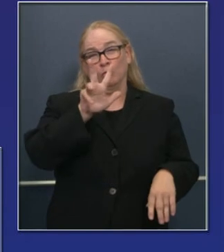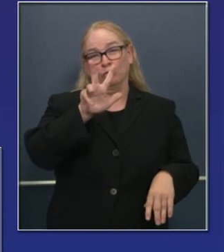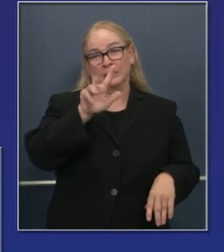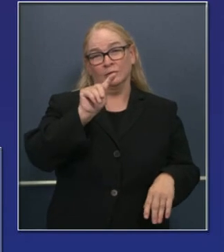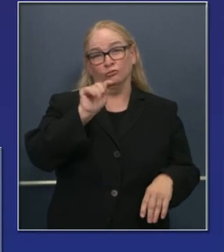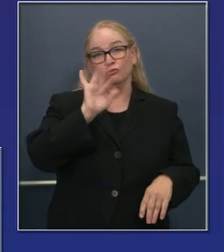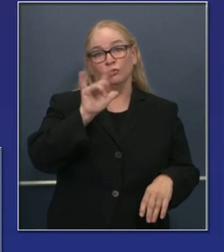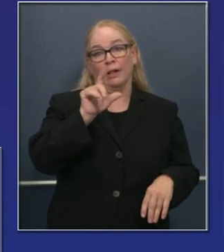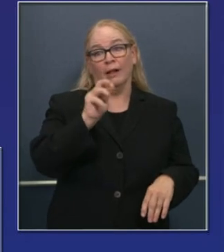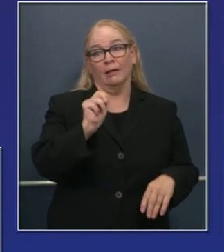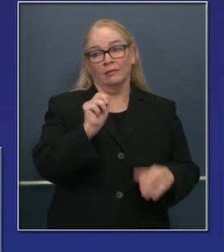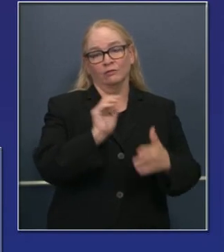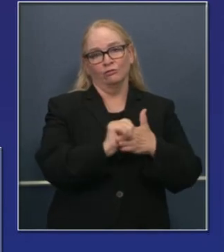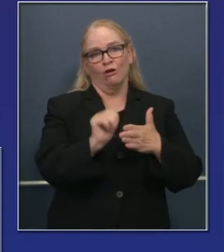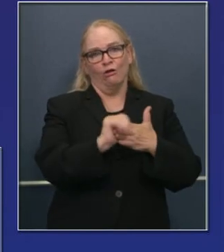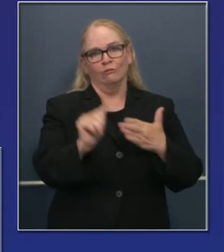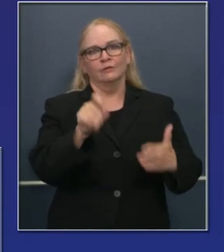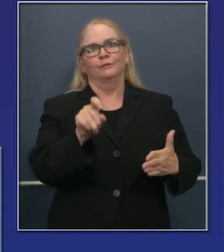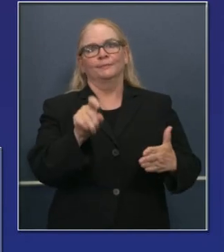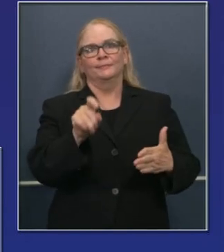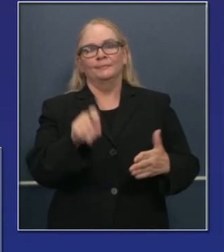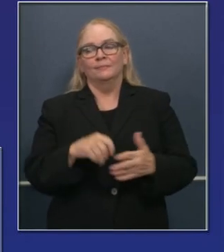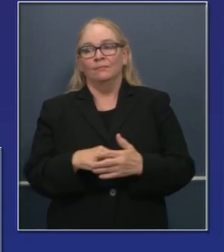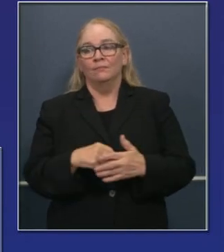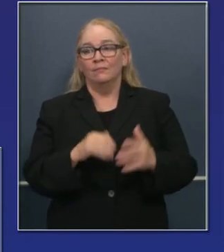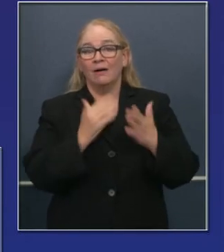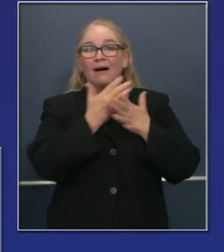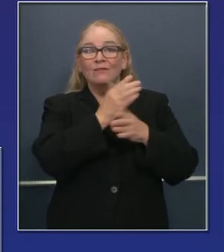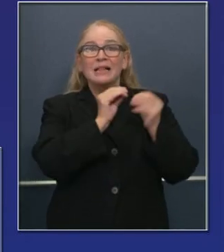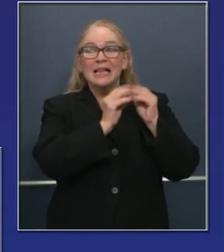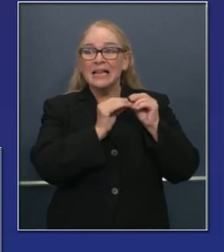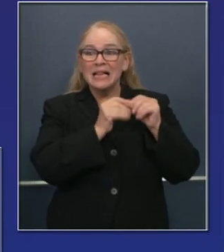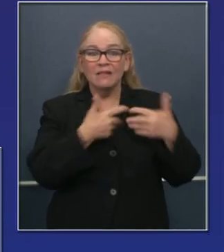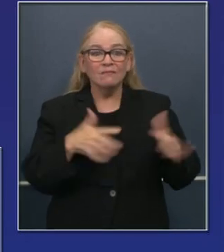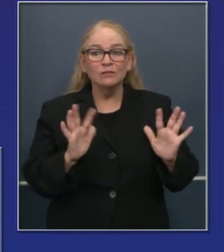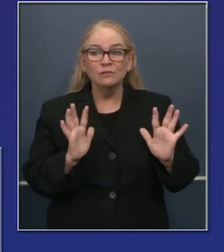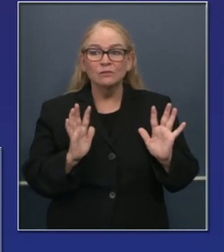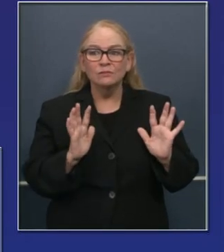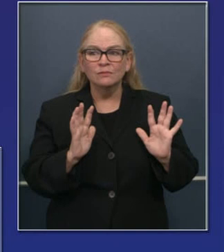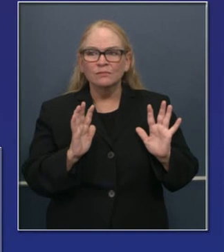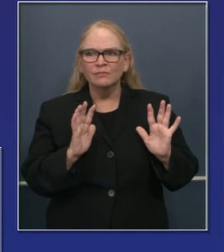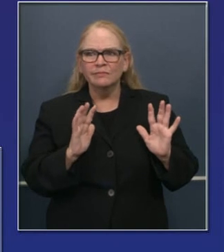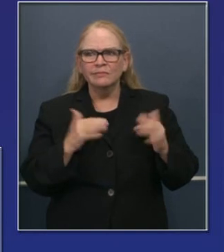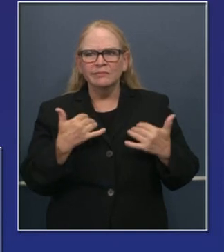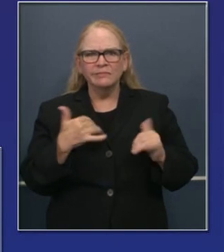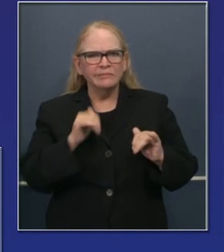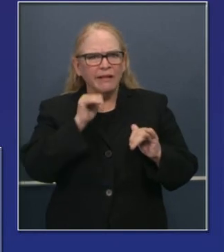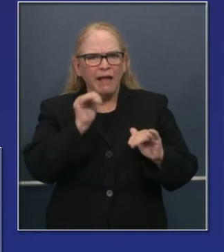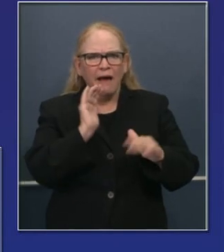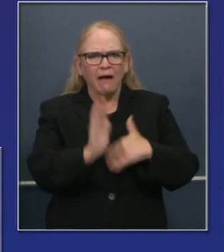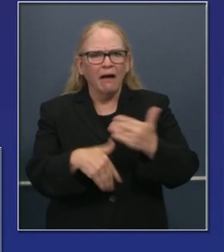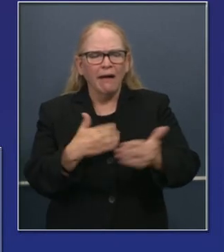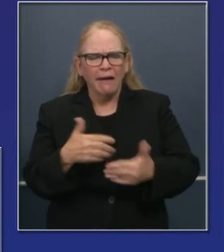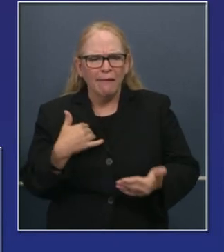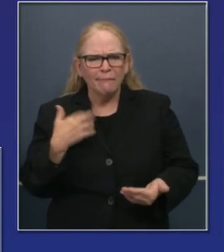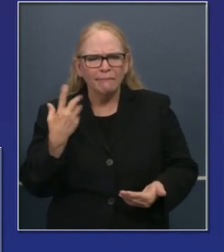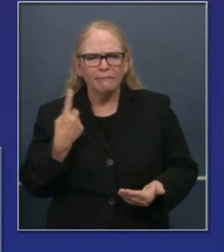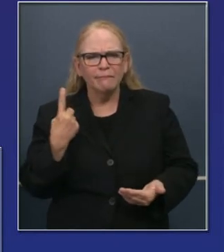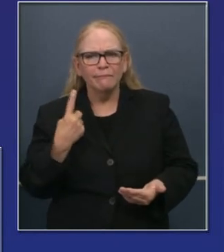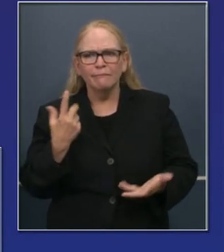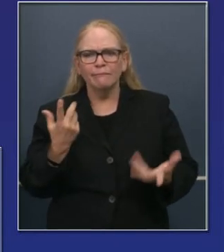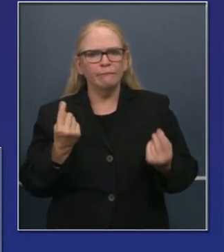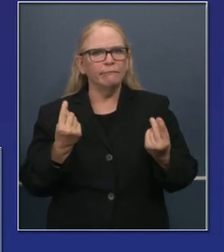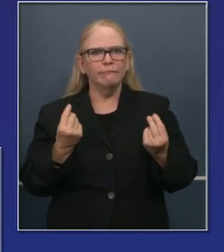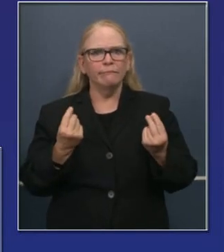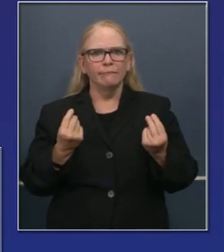que cumpliría con nuestras expectativas. Salimos un poco decepcionados de que las cosas no han avanzado, particularmente a